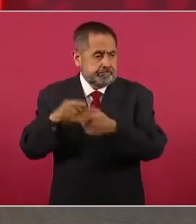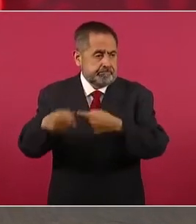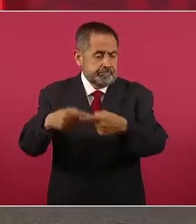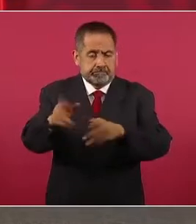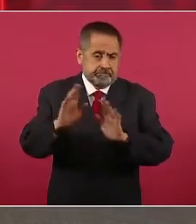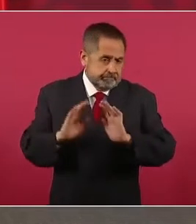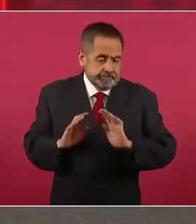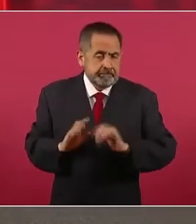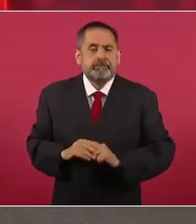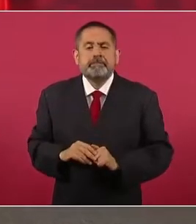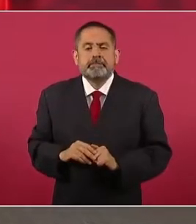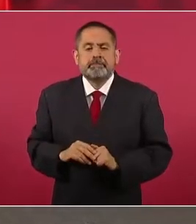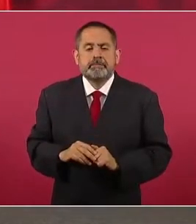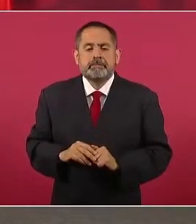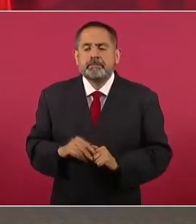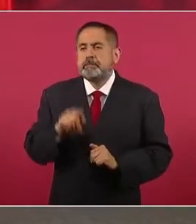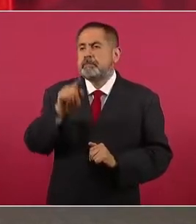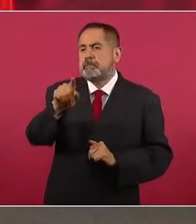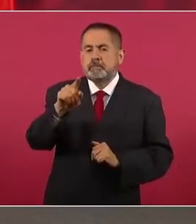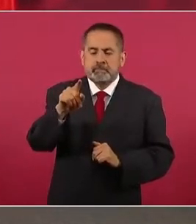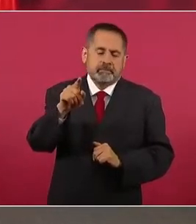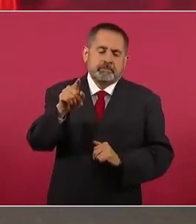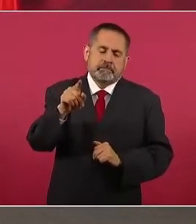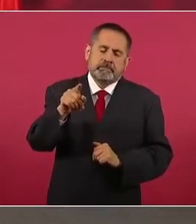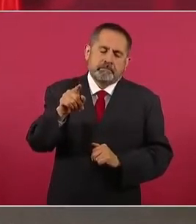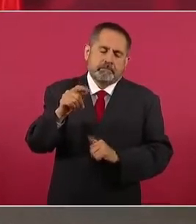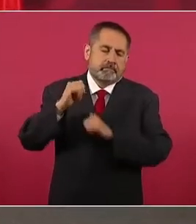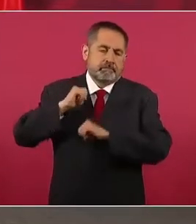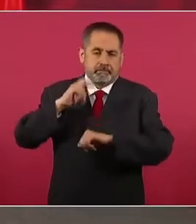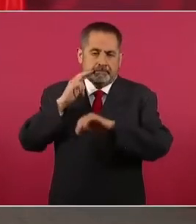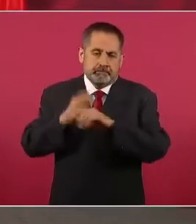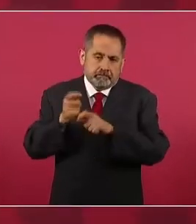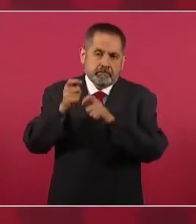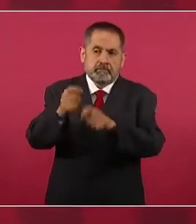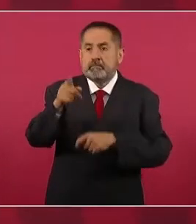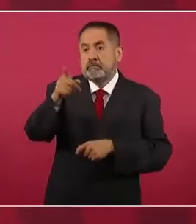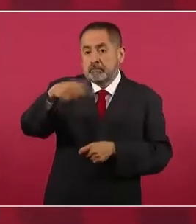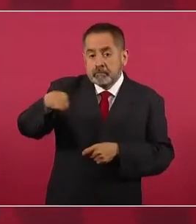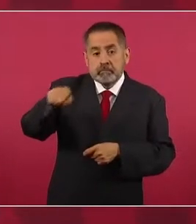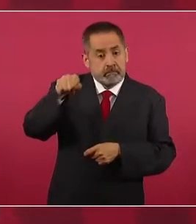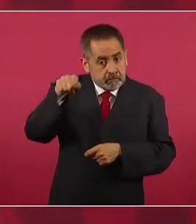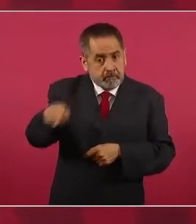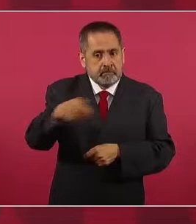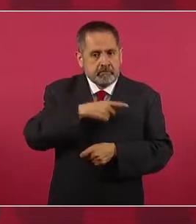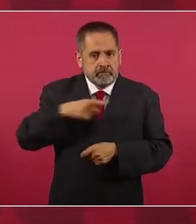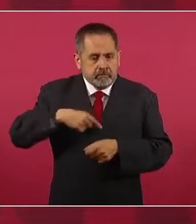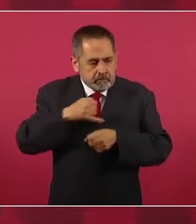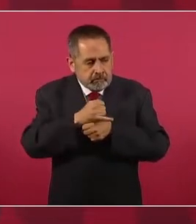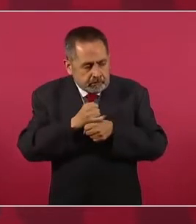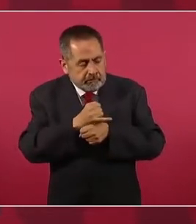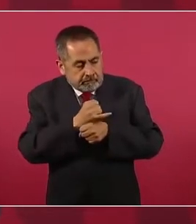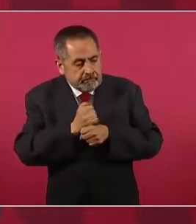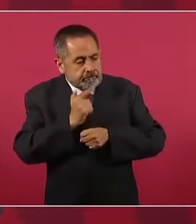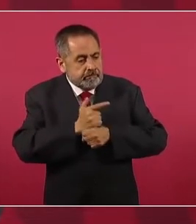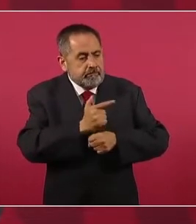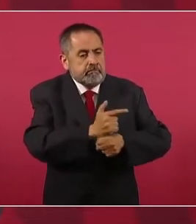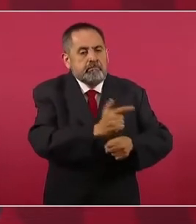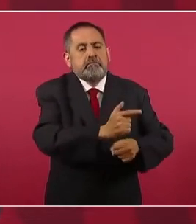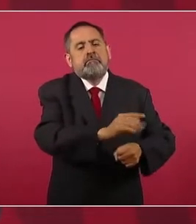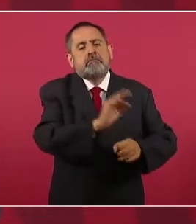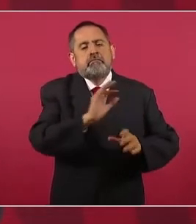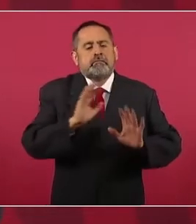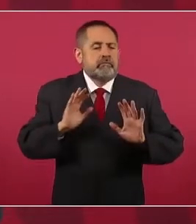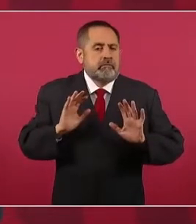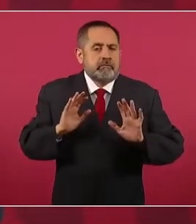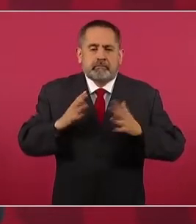es la Fiscalía la responsable de hacer estas indagatorias. Aquí